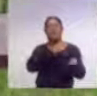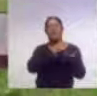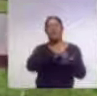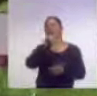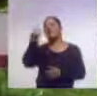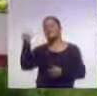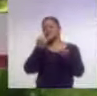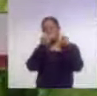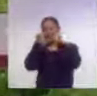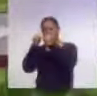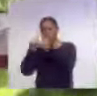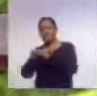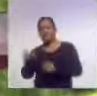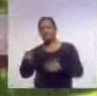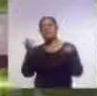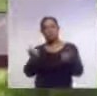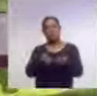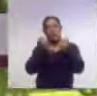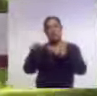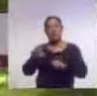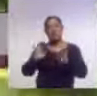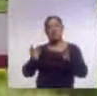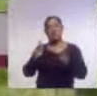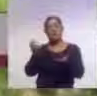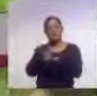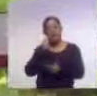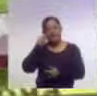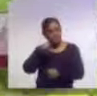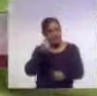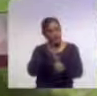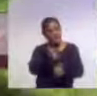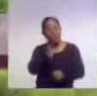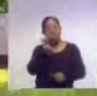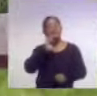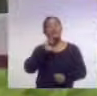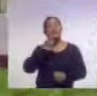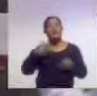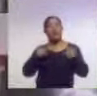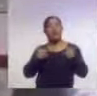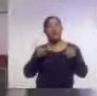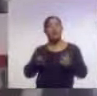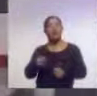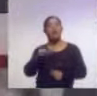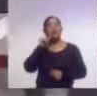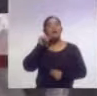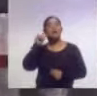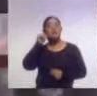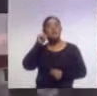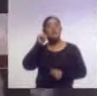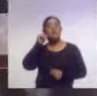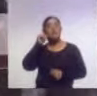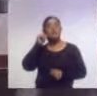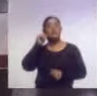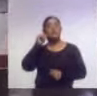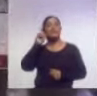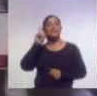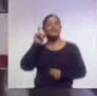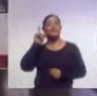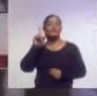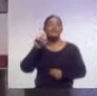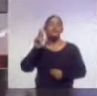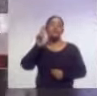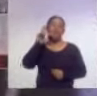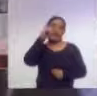corporaciones de asilo lograron recuperar el cuerpo sin vida de una joven que en la noche del martes cayó al río Zahuapan,